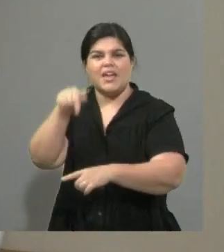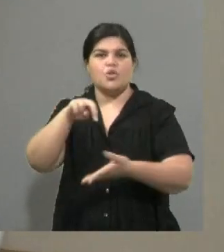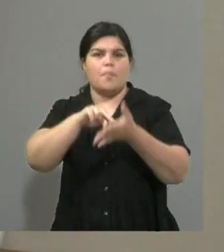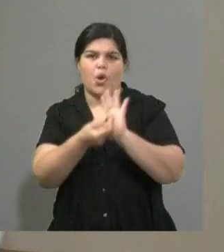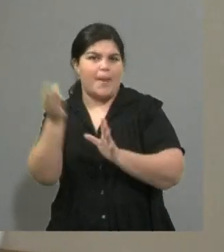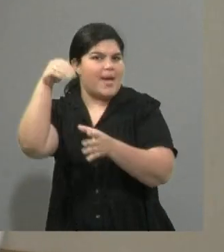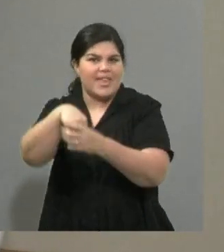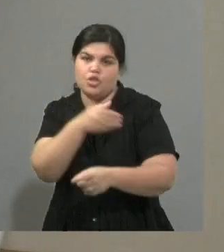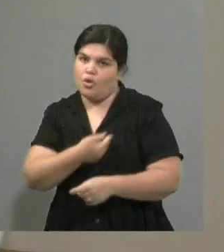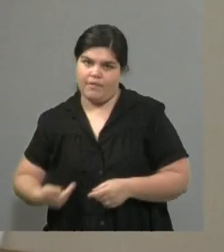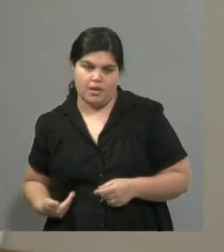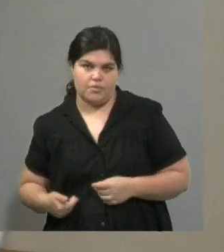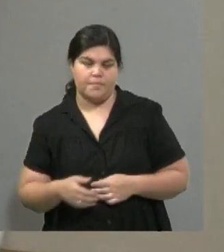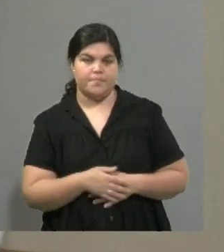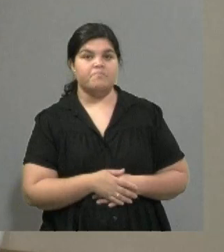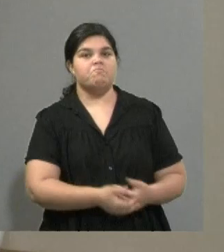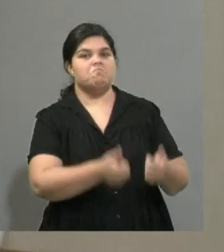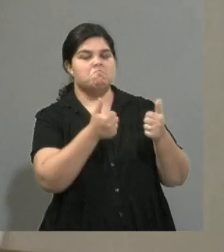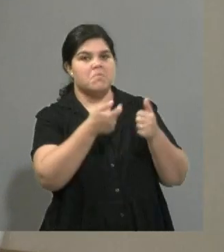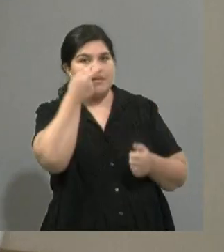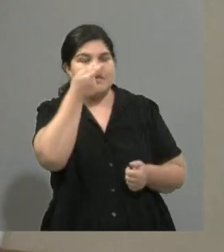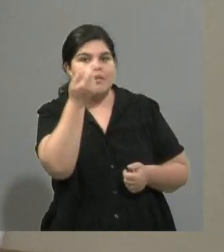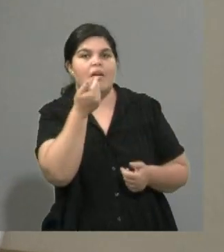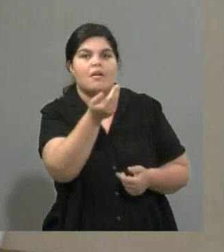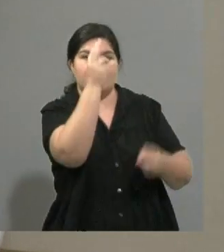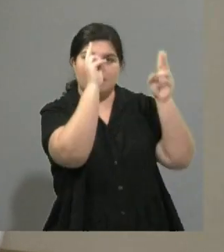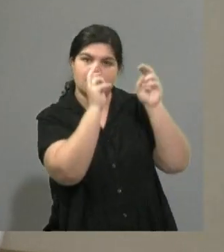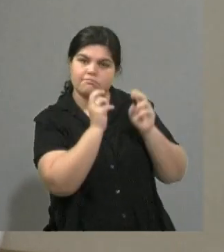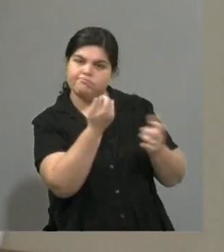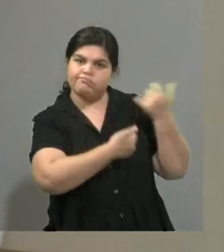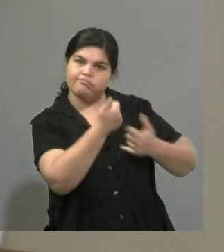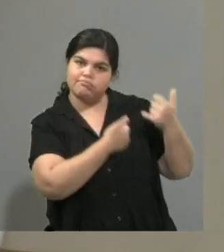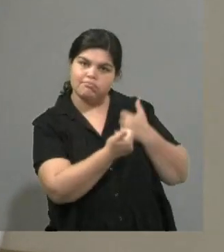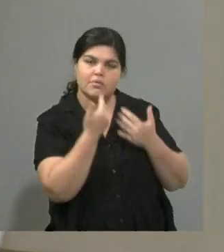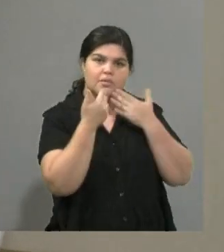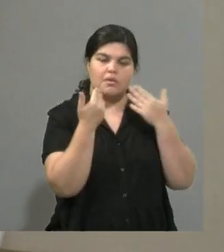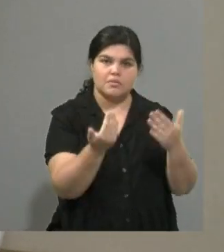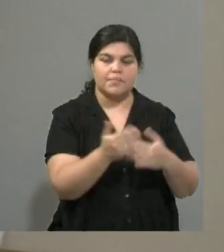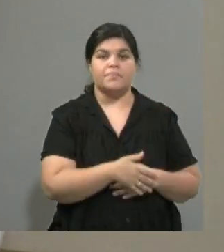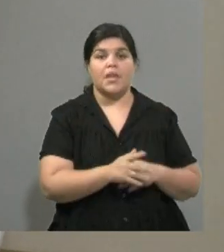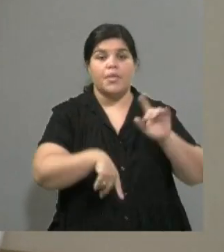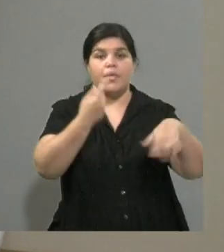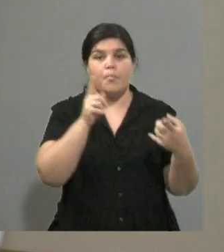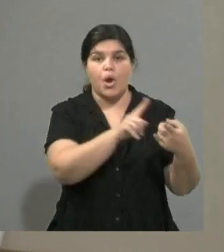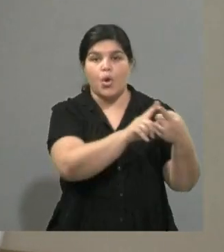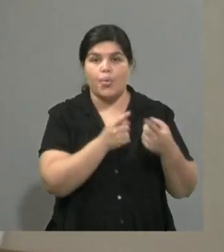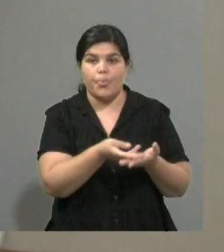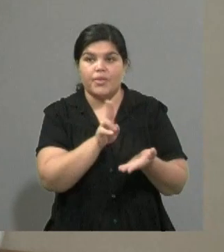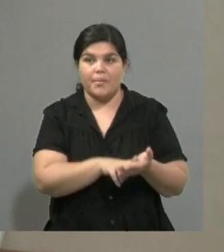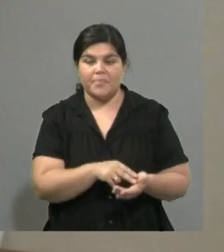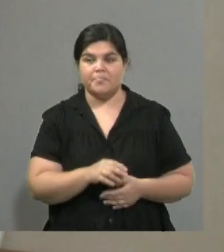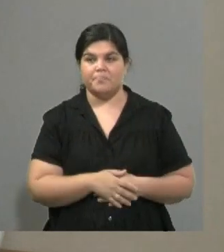interesante, Luz, el análisis. Te mandamos un abrazo grande, gracias por compartir la tarde con nosotros y bueno, en cualquier momento volveremos a retomar el contacto.